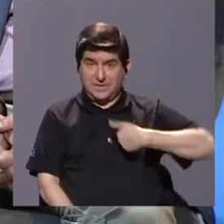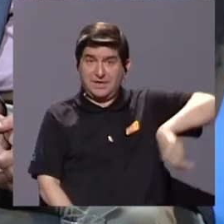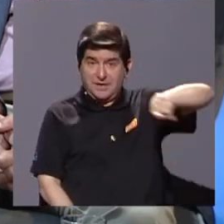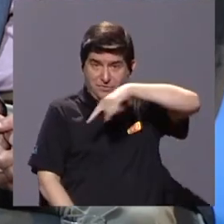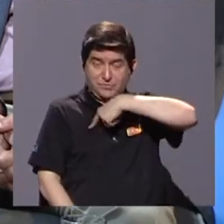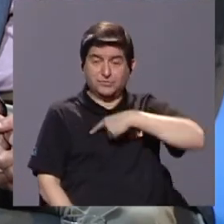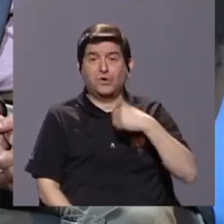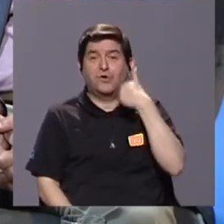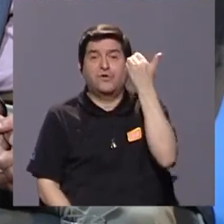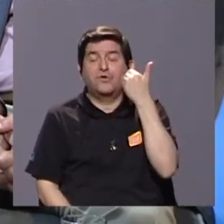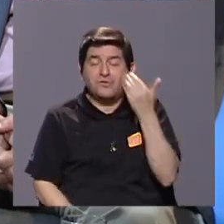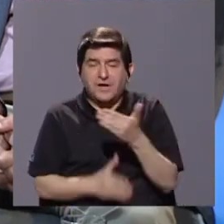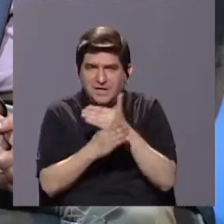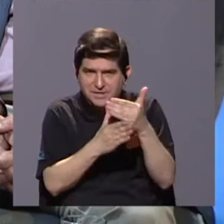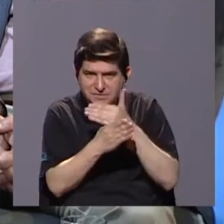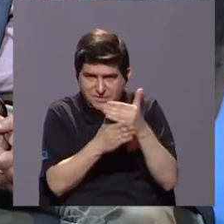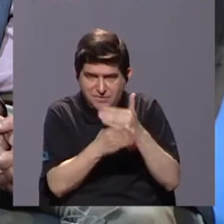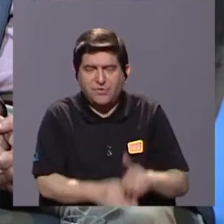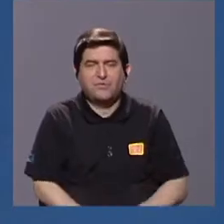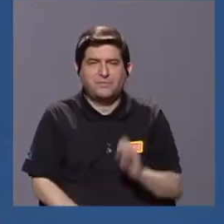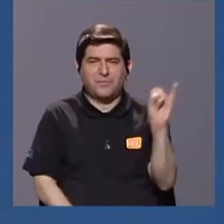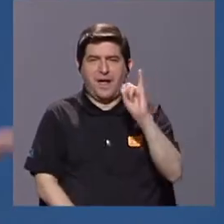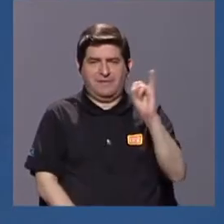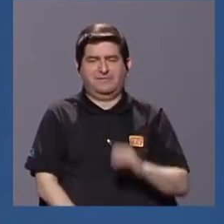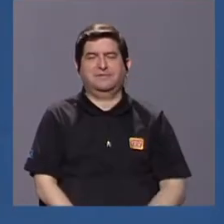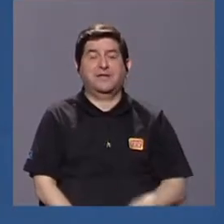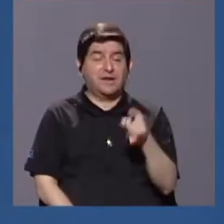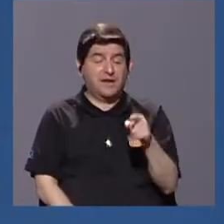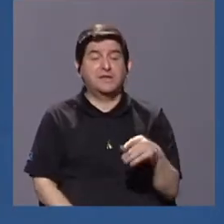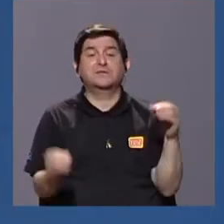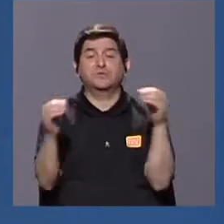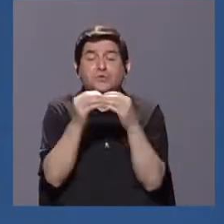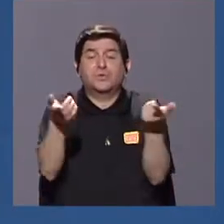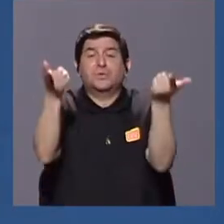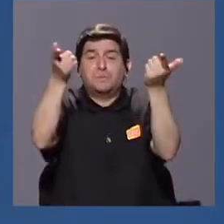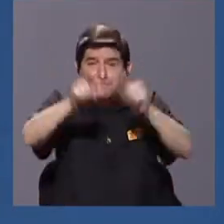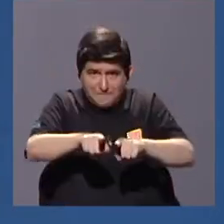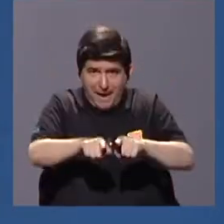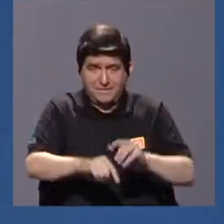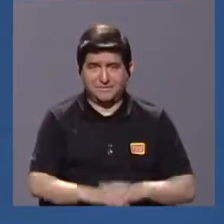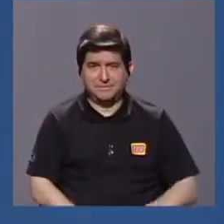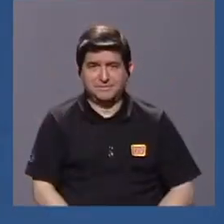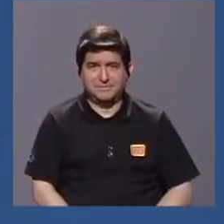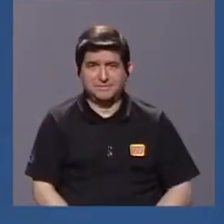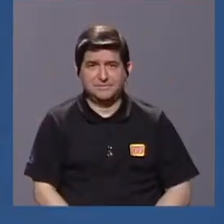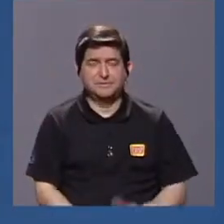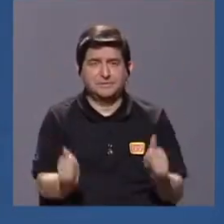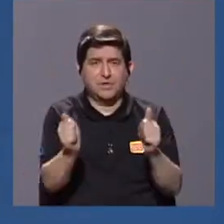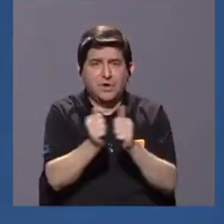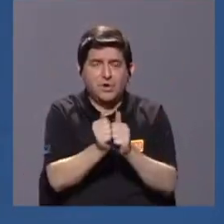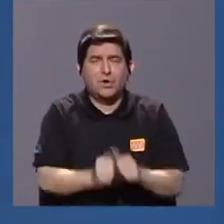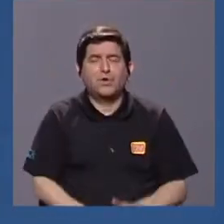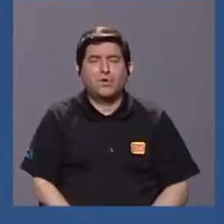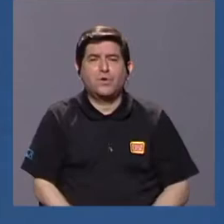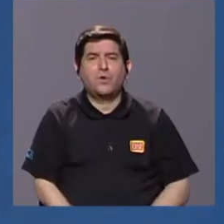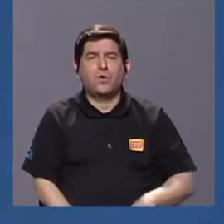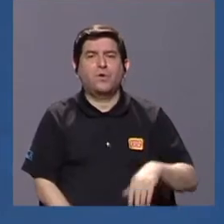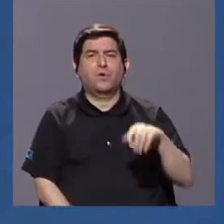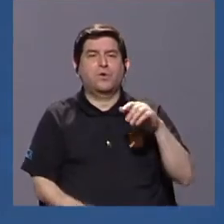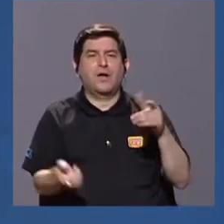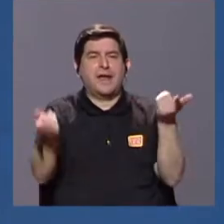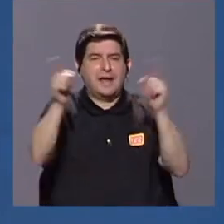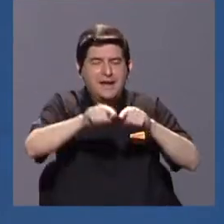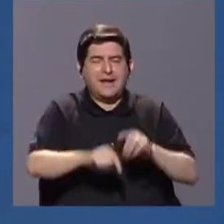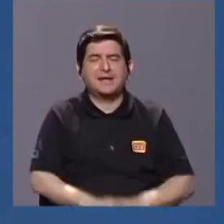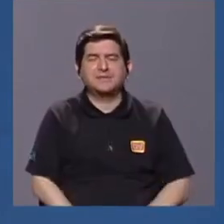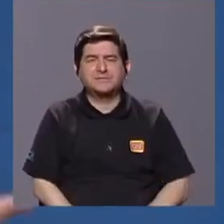facilidad de compartir agentes infecciosos. Eso se da aún más con primates no humanos de África